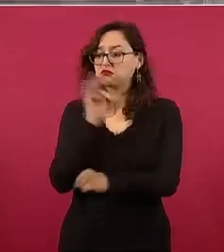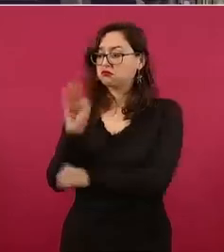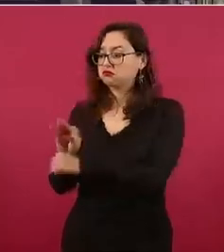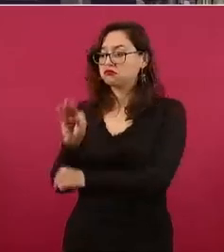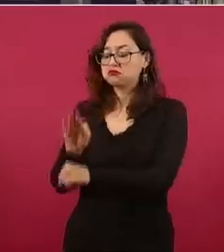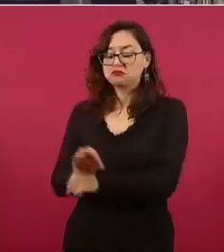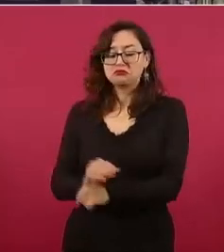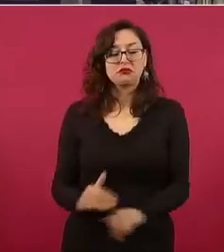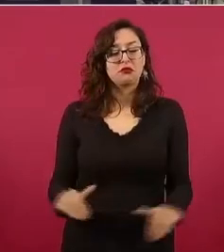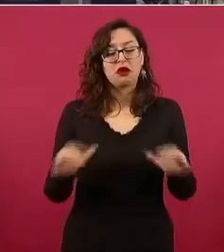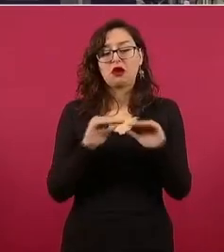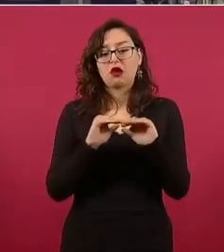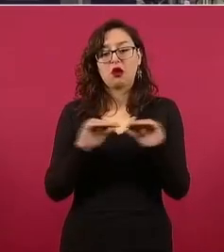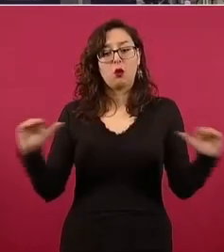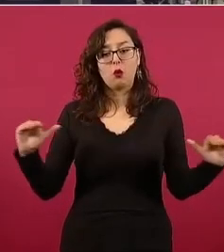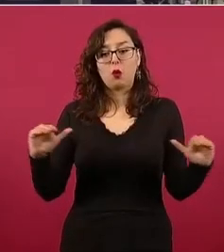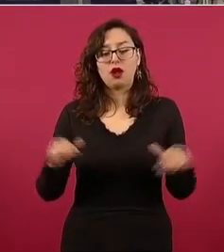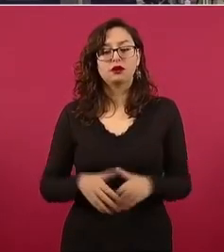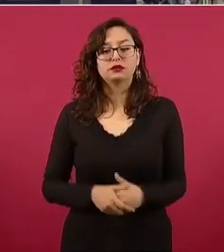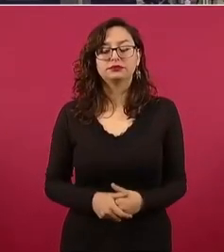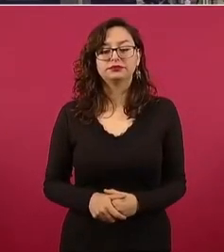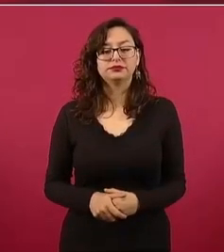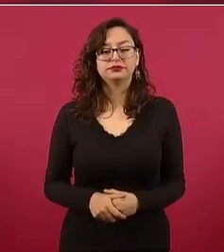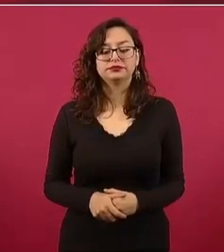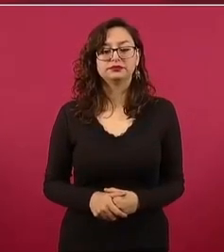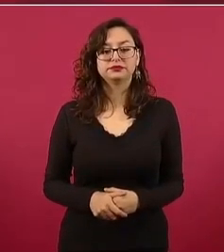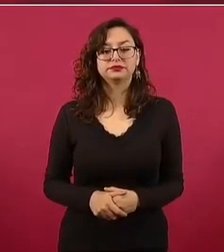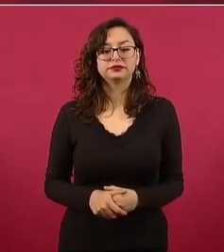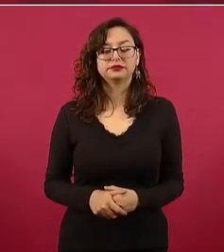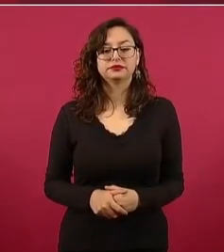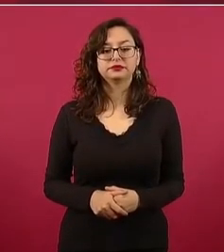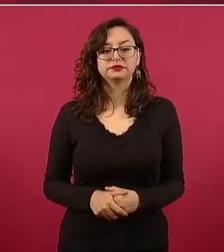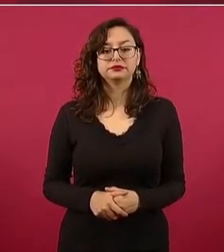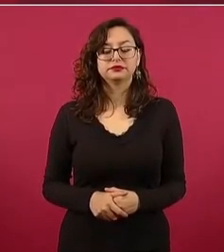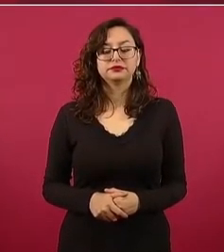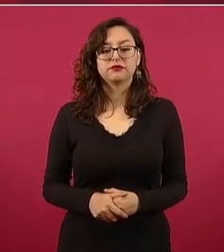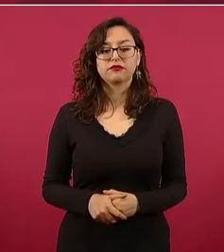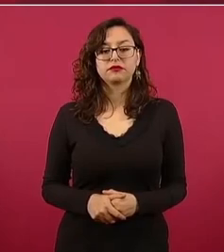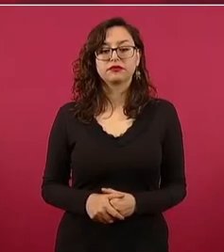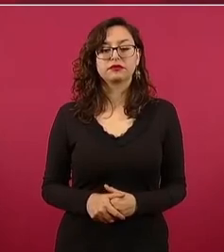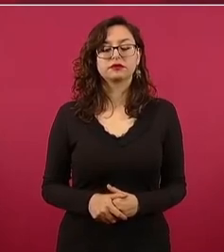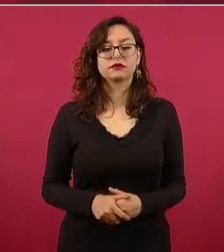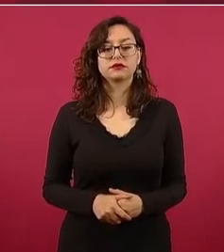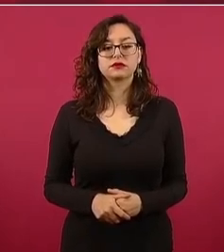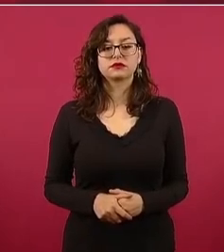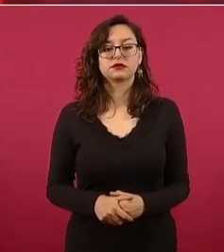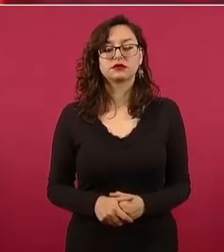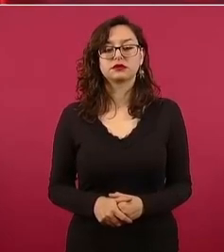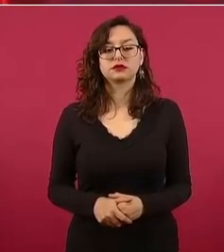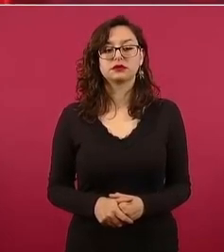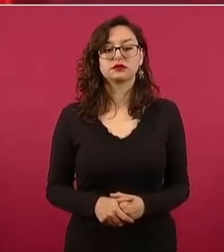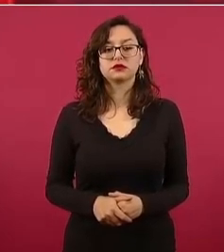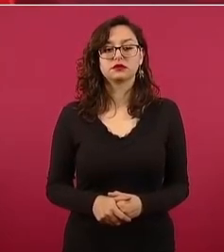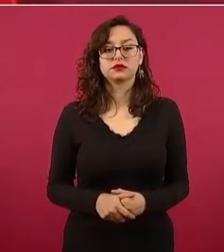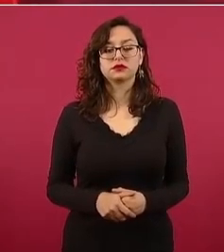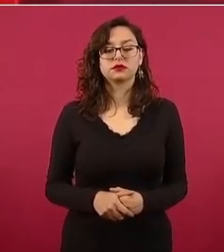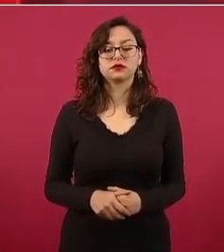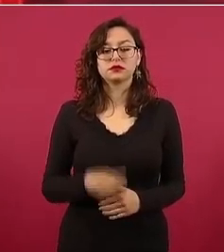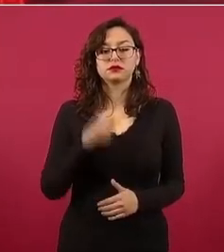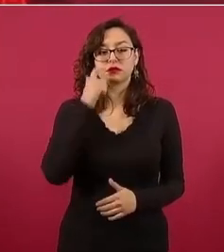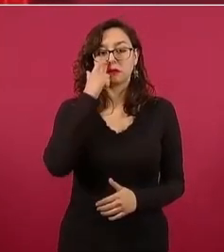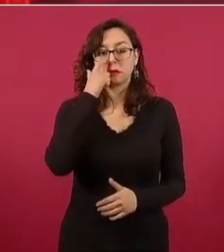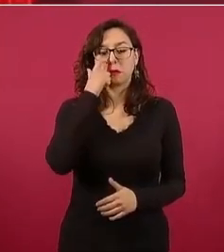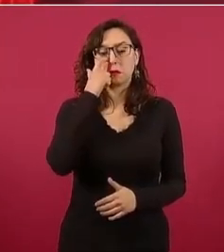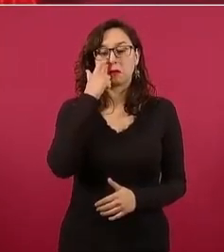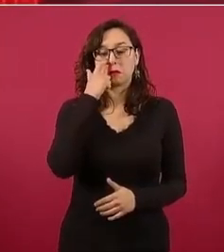mexicanos, que tenemos los mexicanos, a todos tenemos que